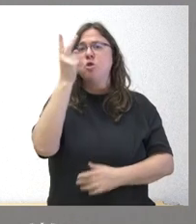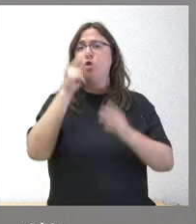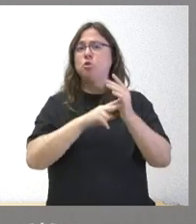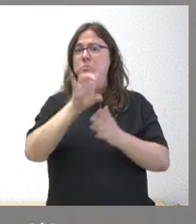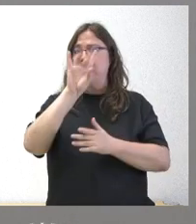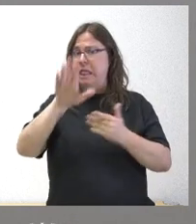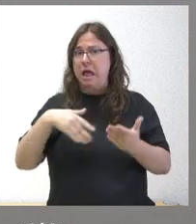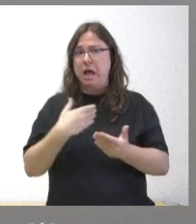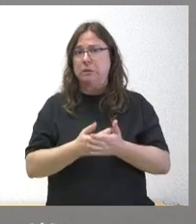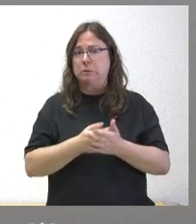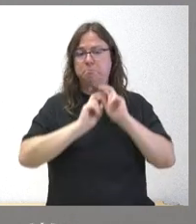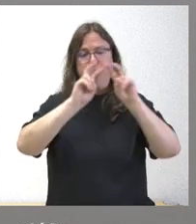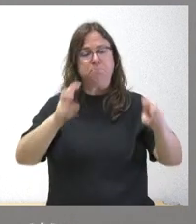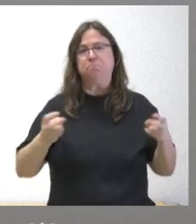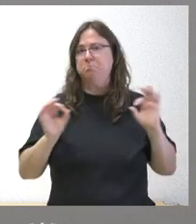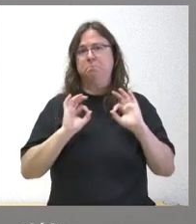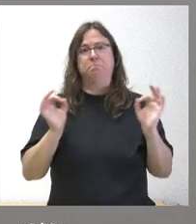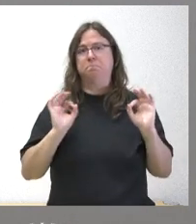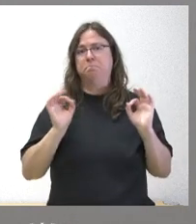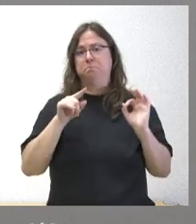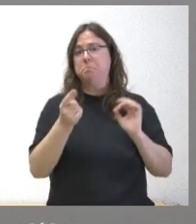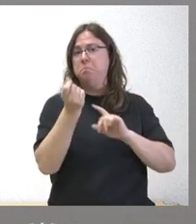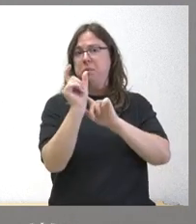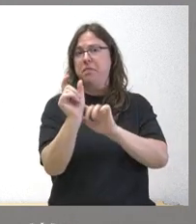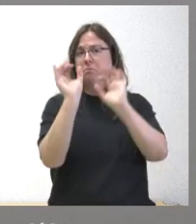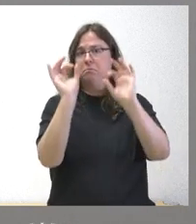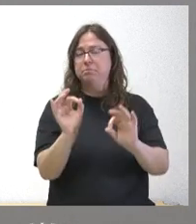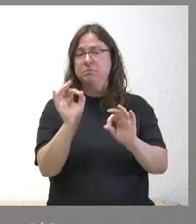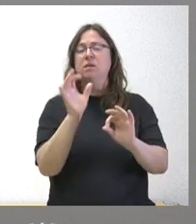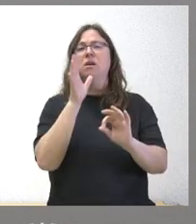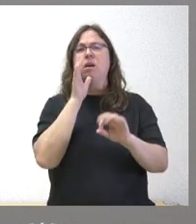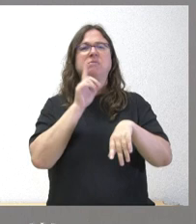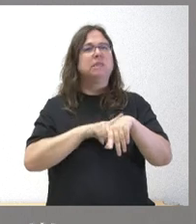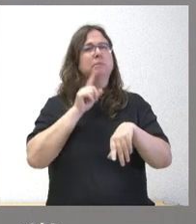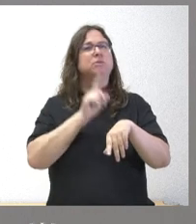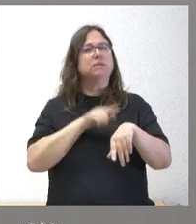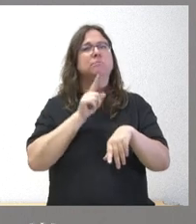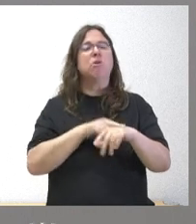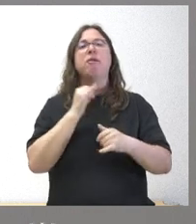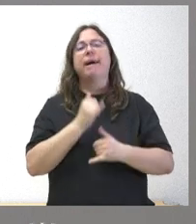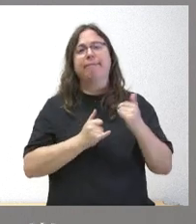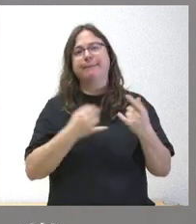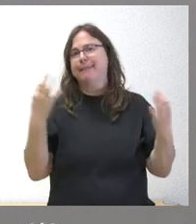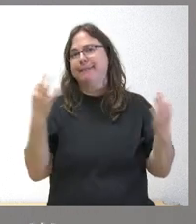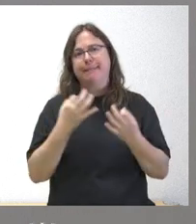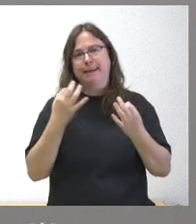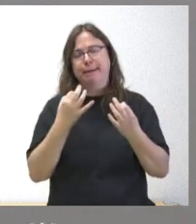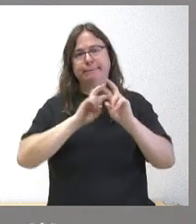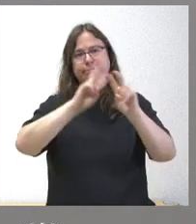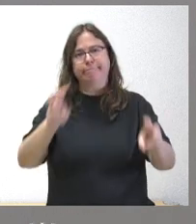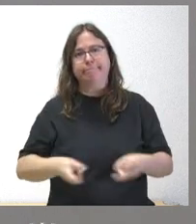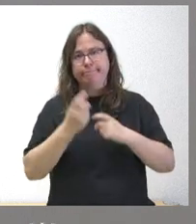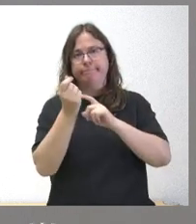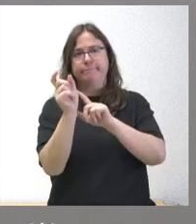modificado estas cantidades y el paso y el transcurso del tiempo hace necesario tanto su modificación